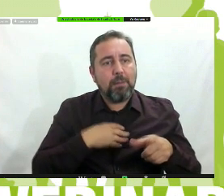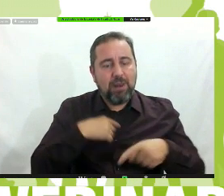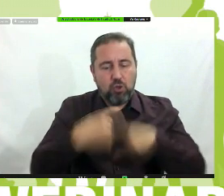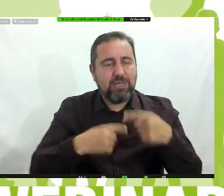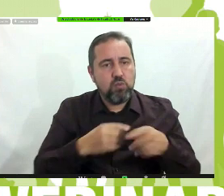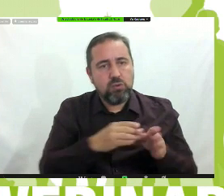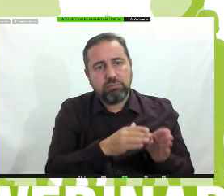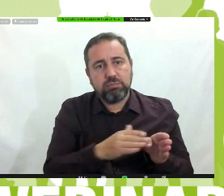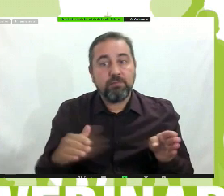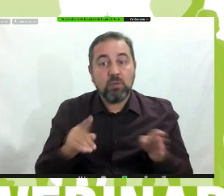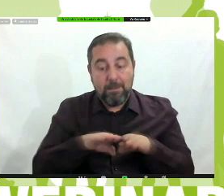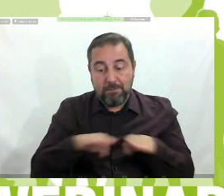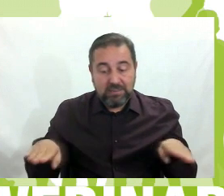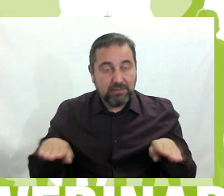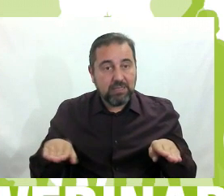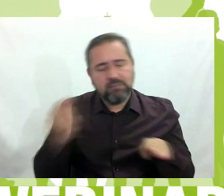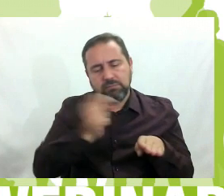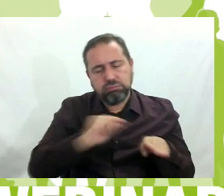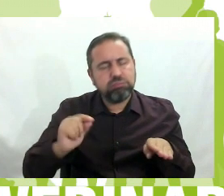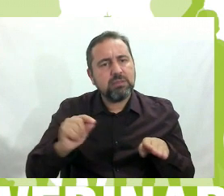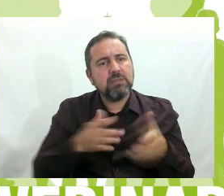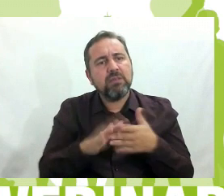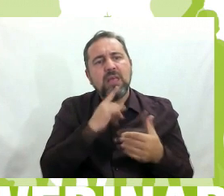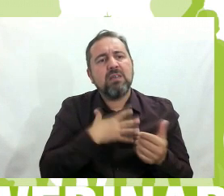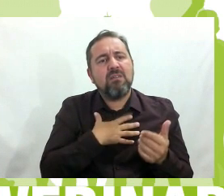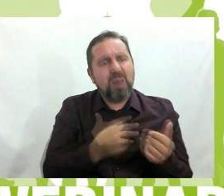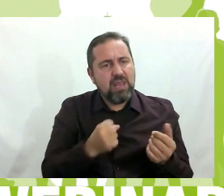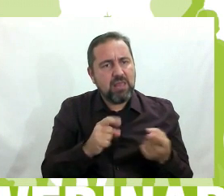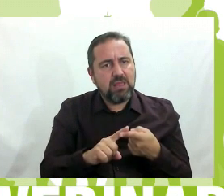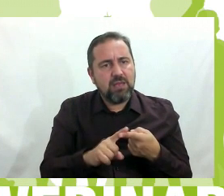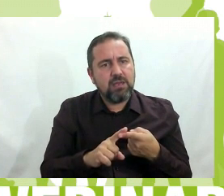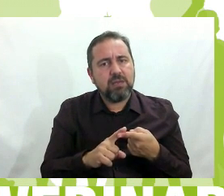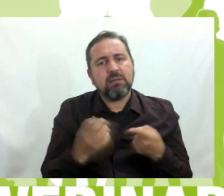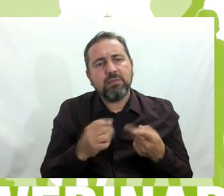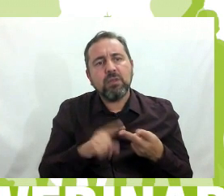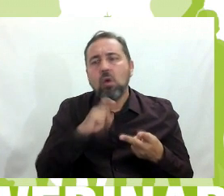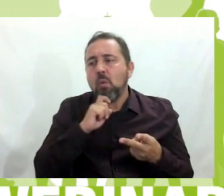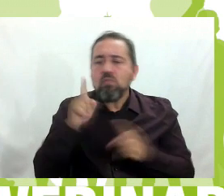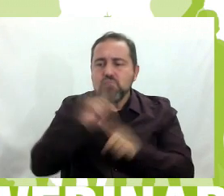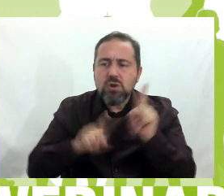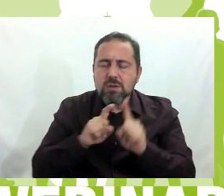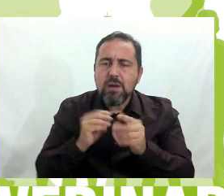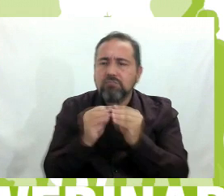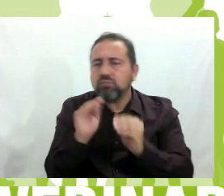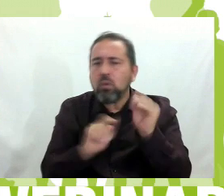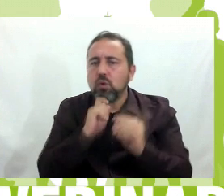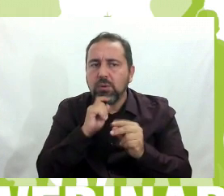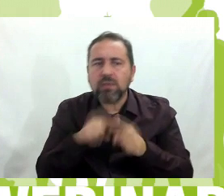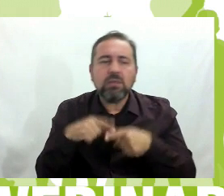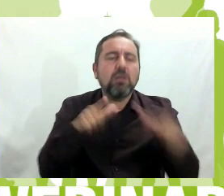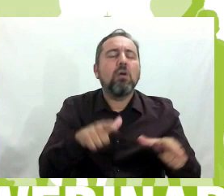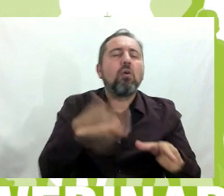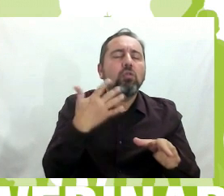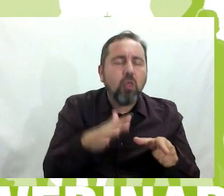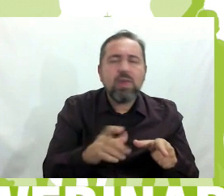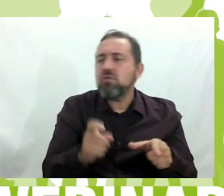Y en una mesa se escribió que es ser valiente, en la otra se escribió cómo actuamos ante un problema, en la siguiente dónde, cómo